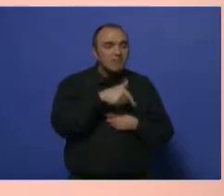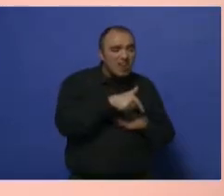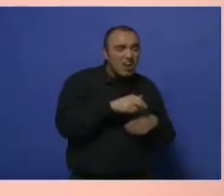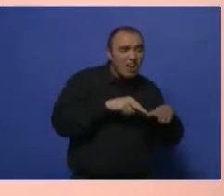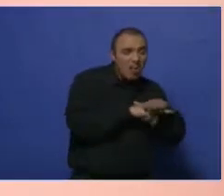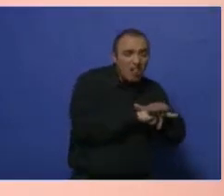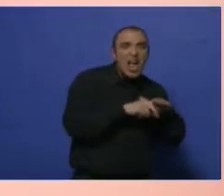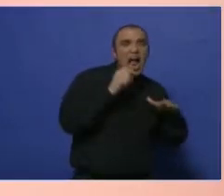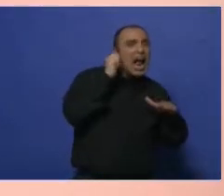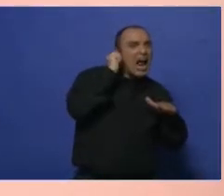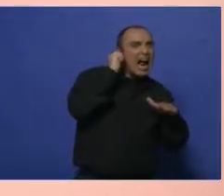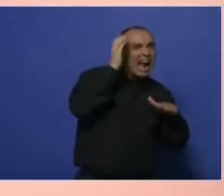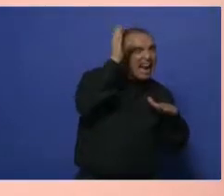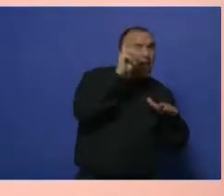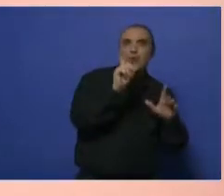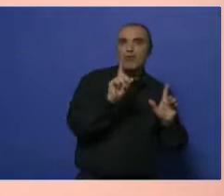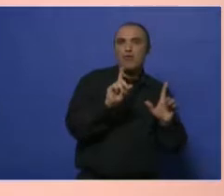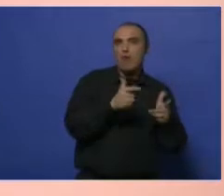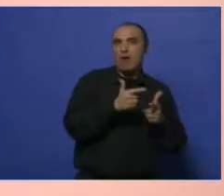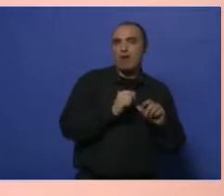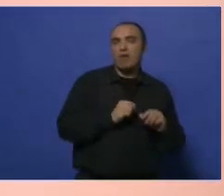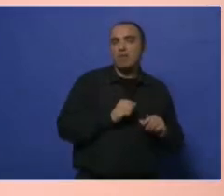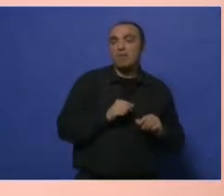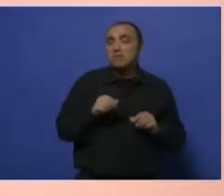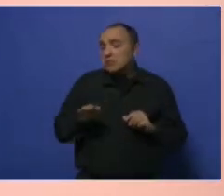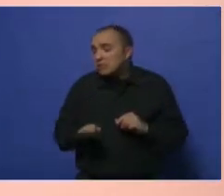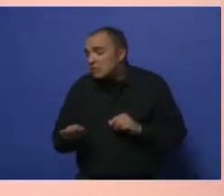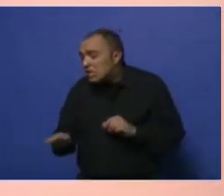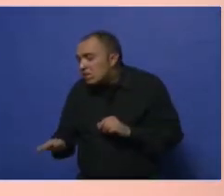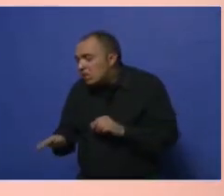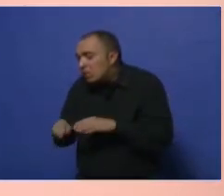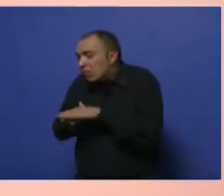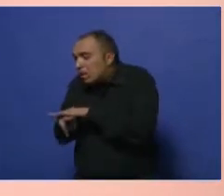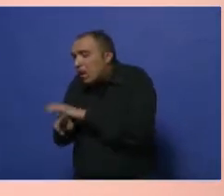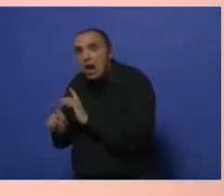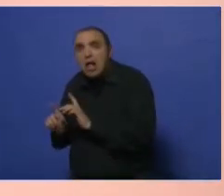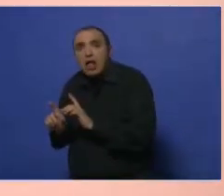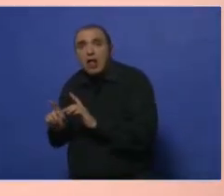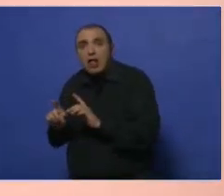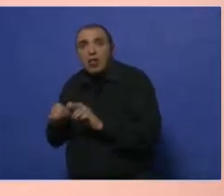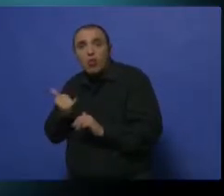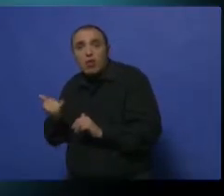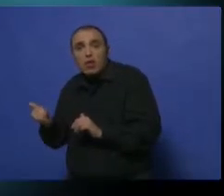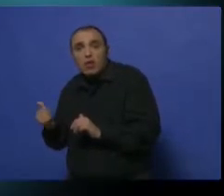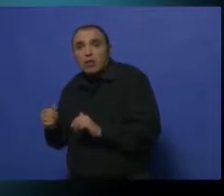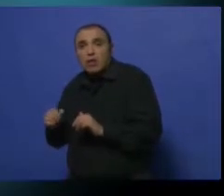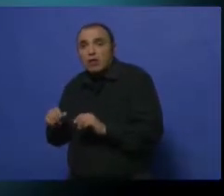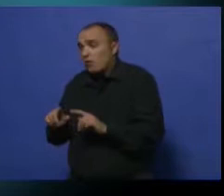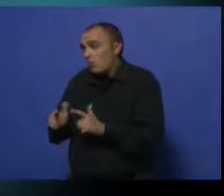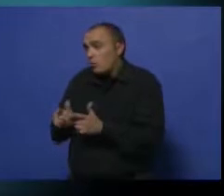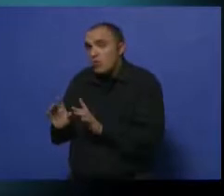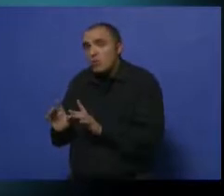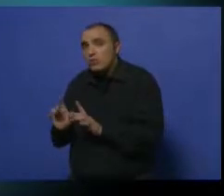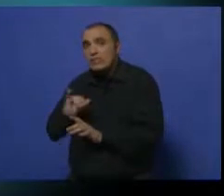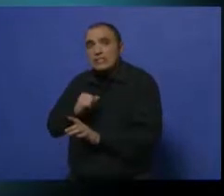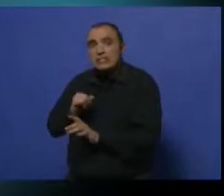No hay chicos internados, hablando de ese grupo etario, pero en realidad puede ocurrir en grandes. ¿No hay nadie internado en control porque se considere que